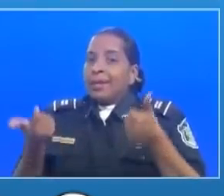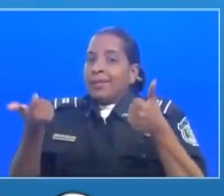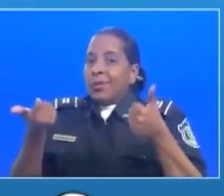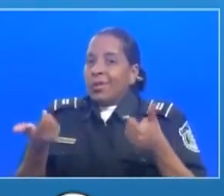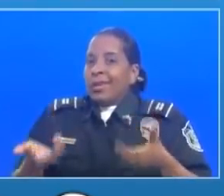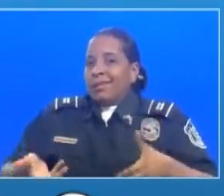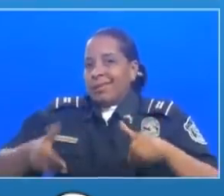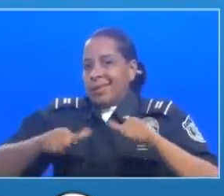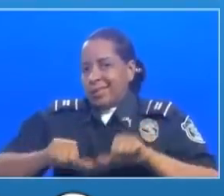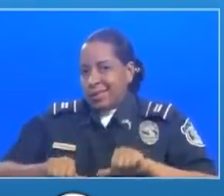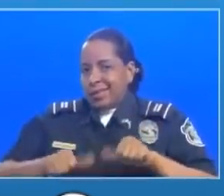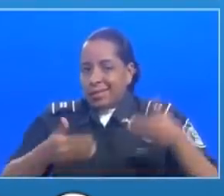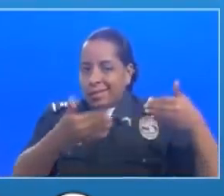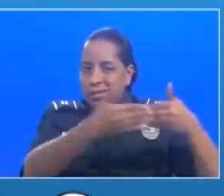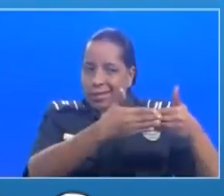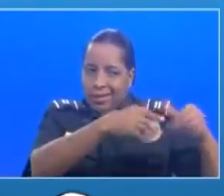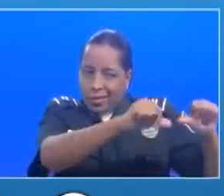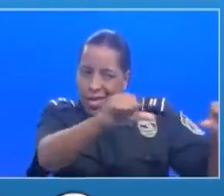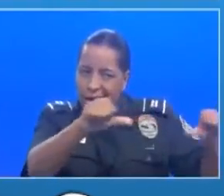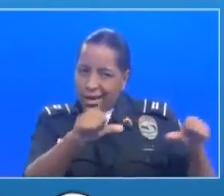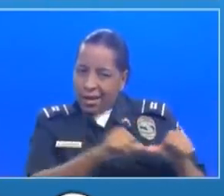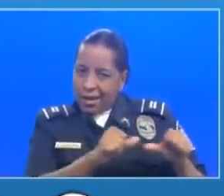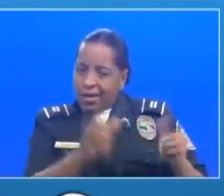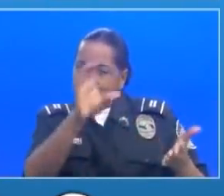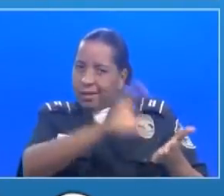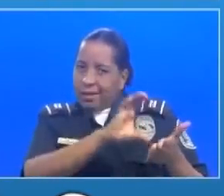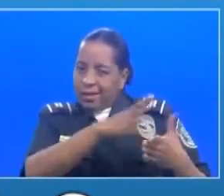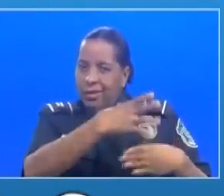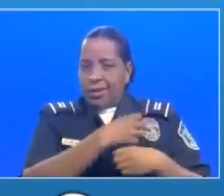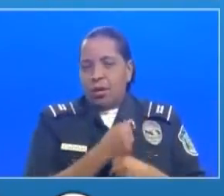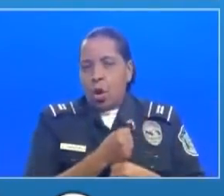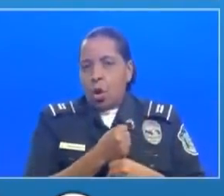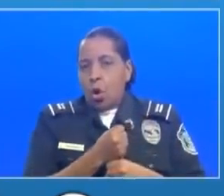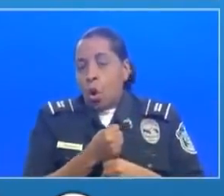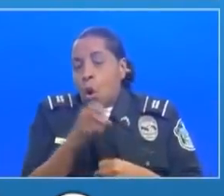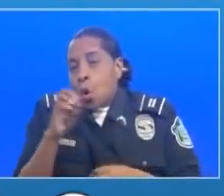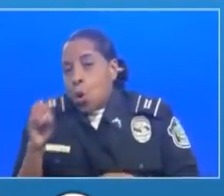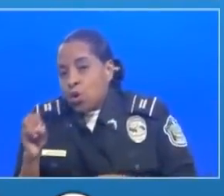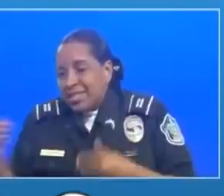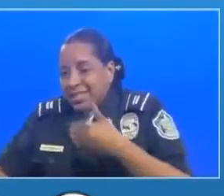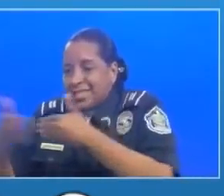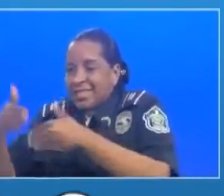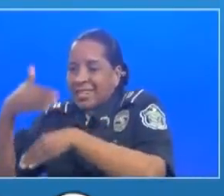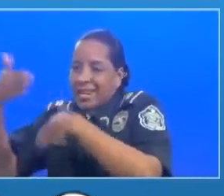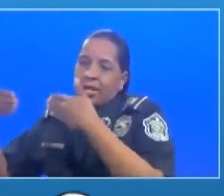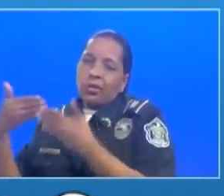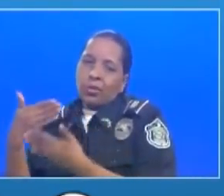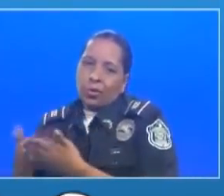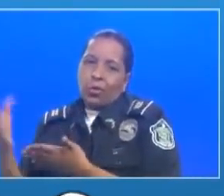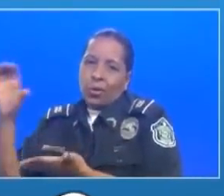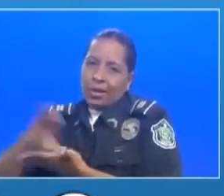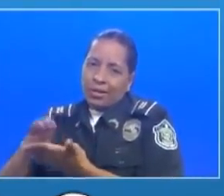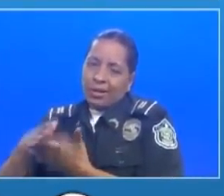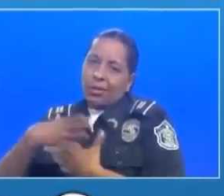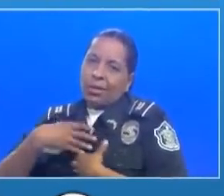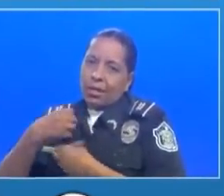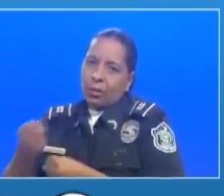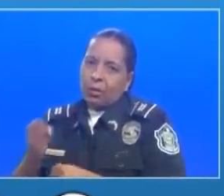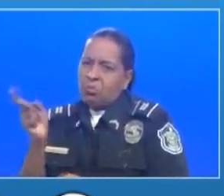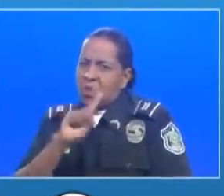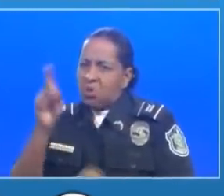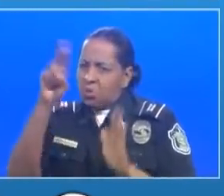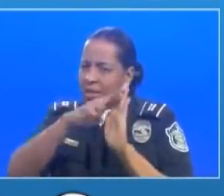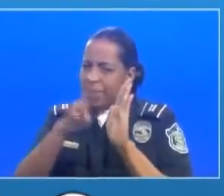un ala solamente de la institución o de la instalación o si se cierra toda la instalación pero no existe una regla